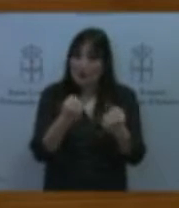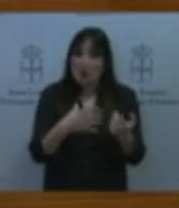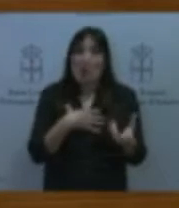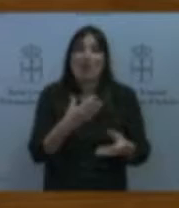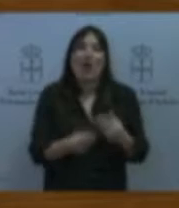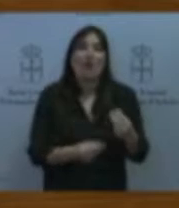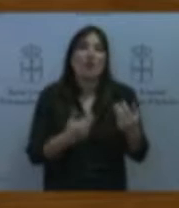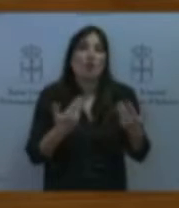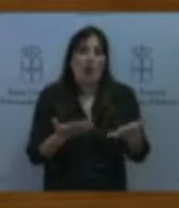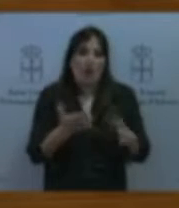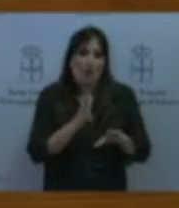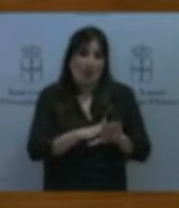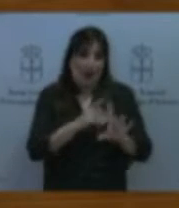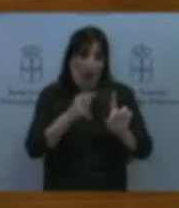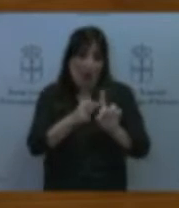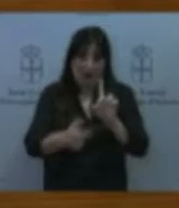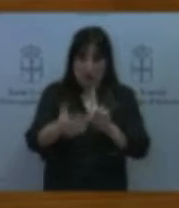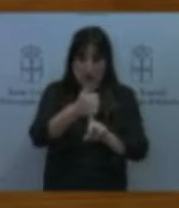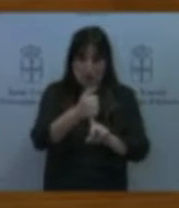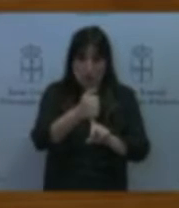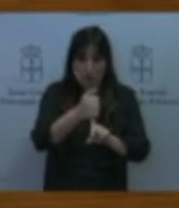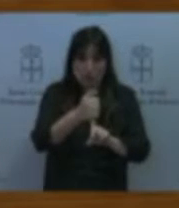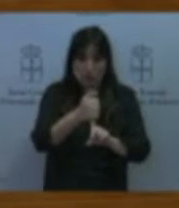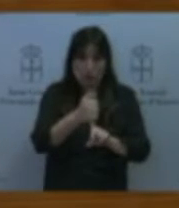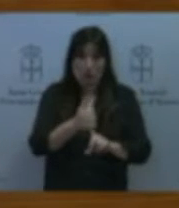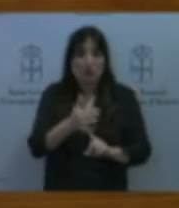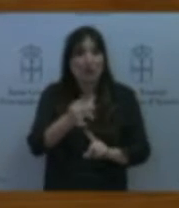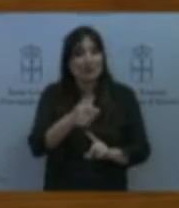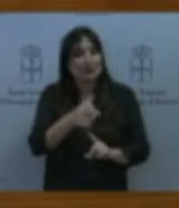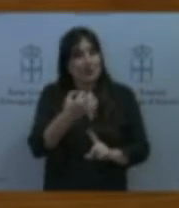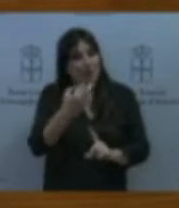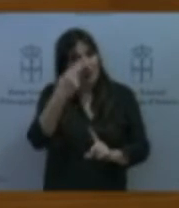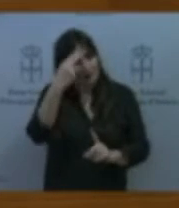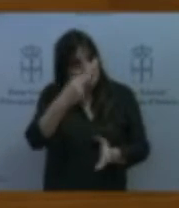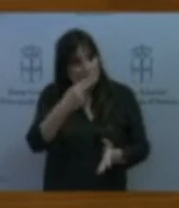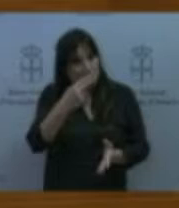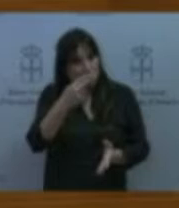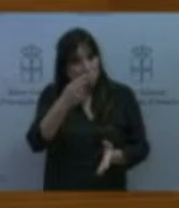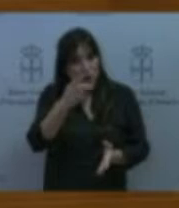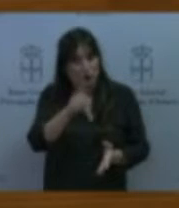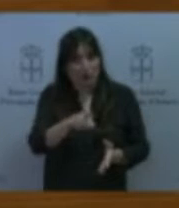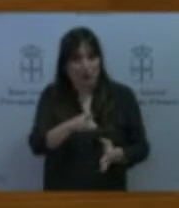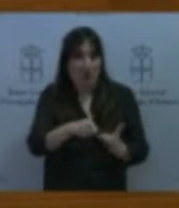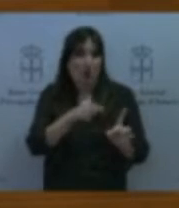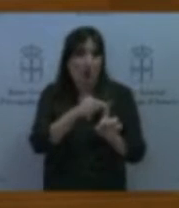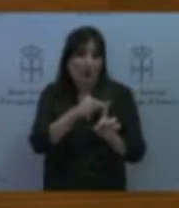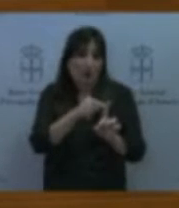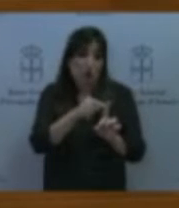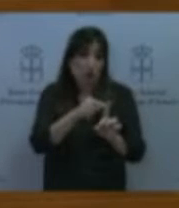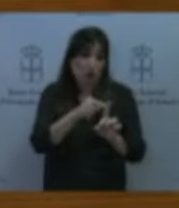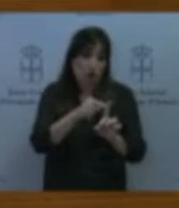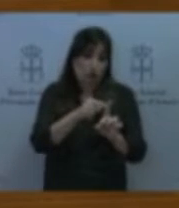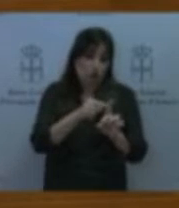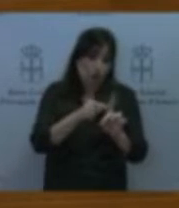objetivos y que respeten la persecución de estos objetivos, que respeten los principios básicos.